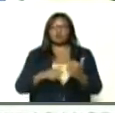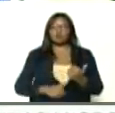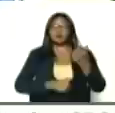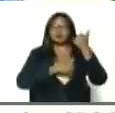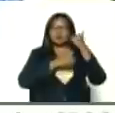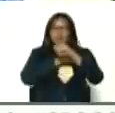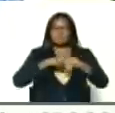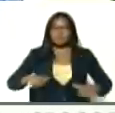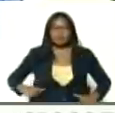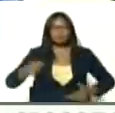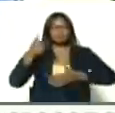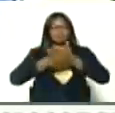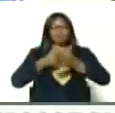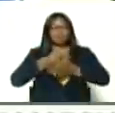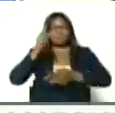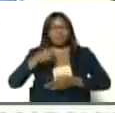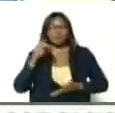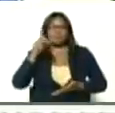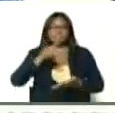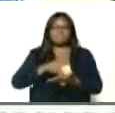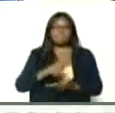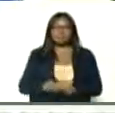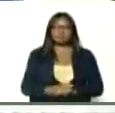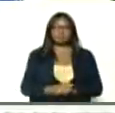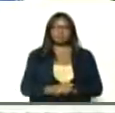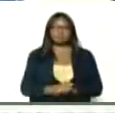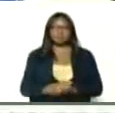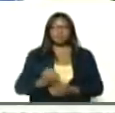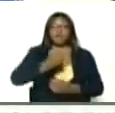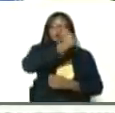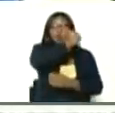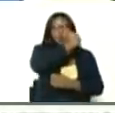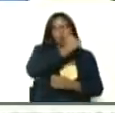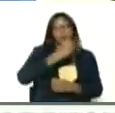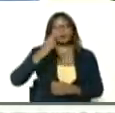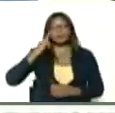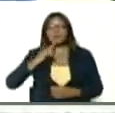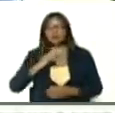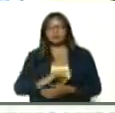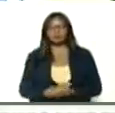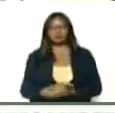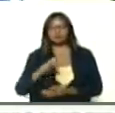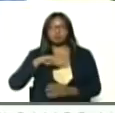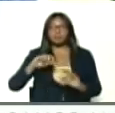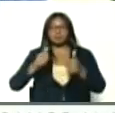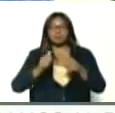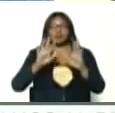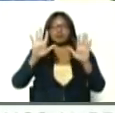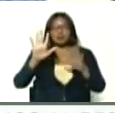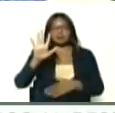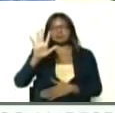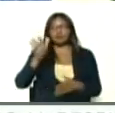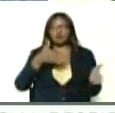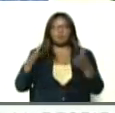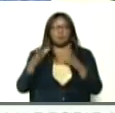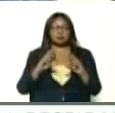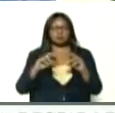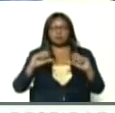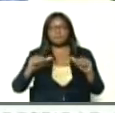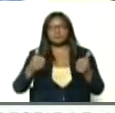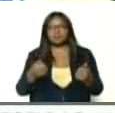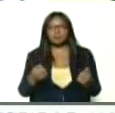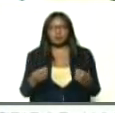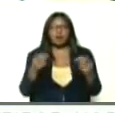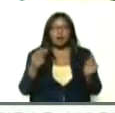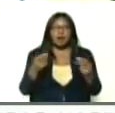combatiendo, el ejercicio escudo, bolivariano, que activamos, el 5 de marzo, se mantuvo activo, a nivel